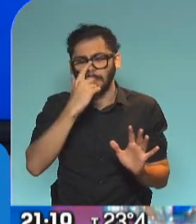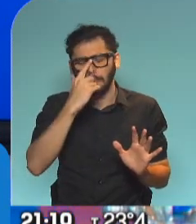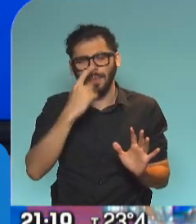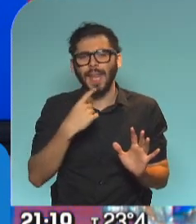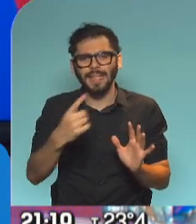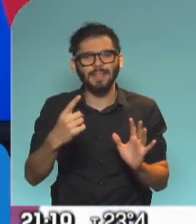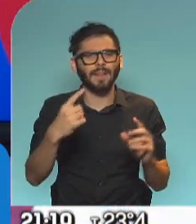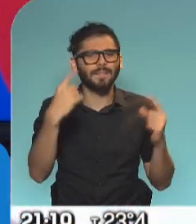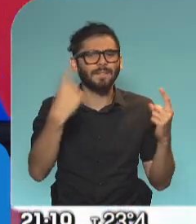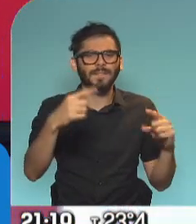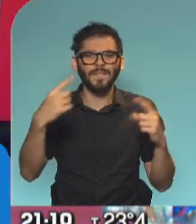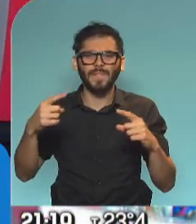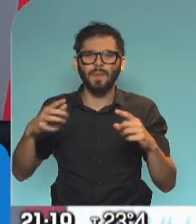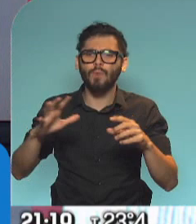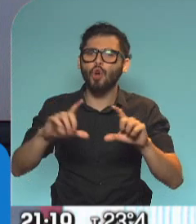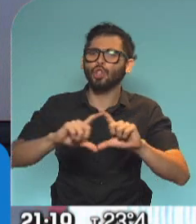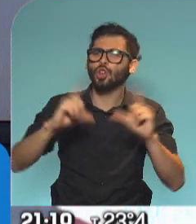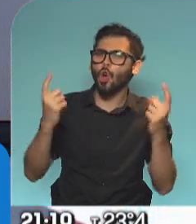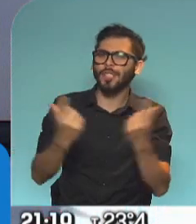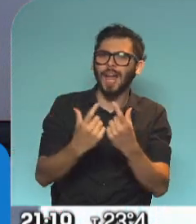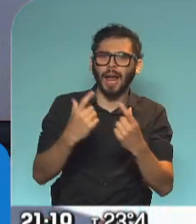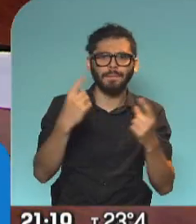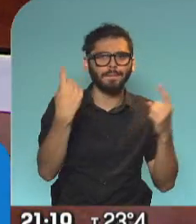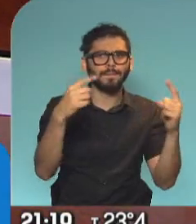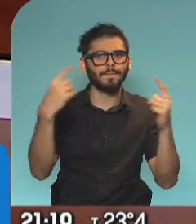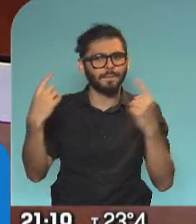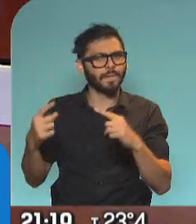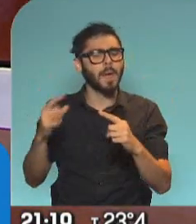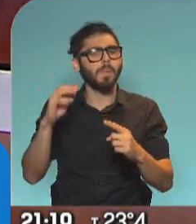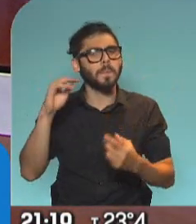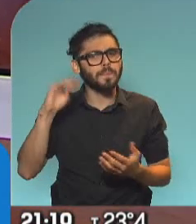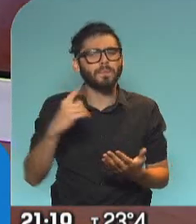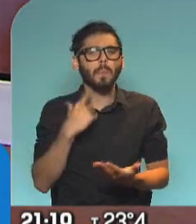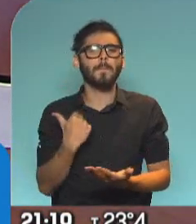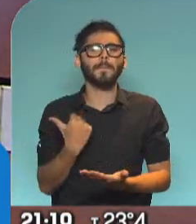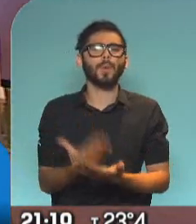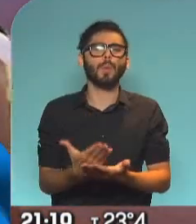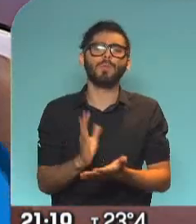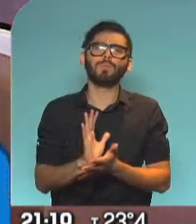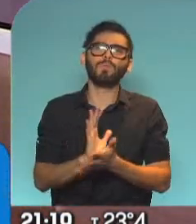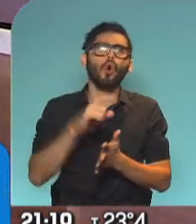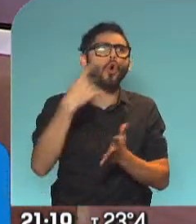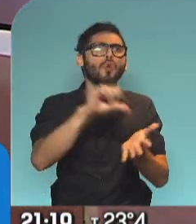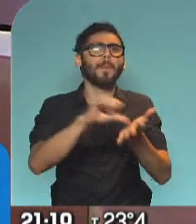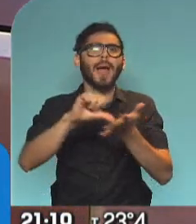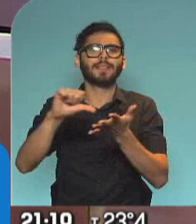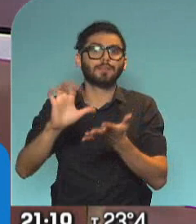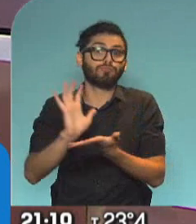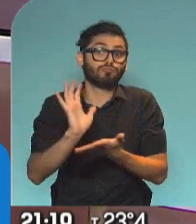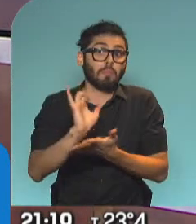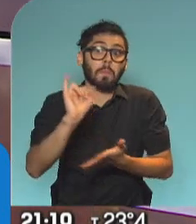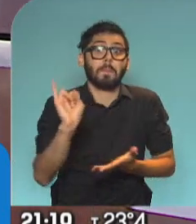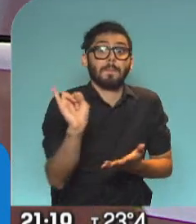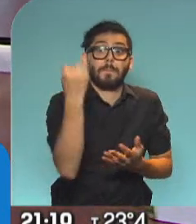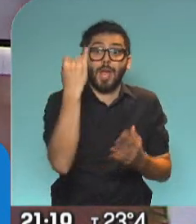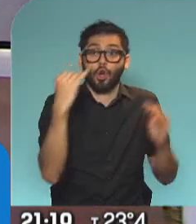que es para distintos lugares de la sociedad y hasta incluso cuando propone el ideal que ha sucedido en otros países de que la